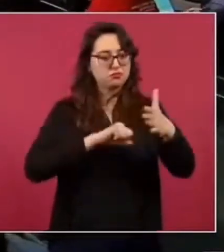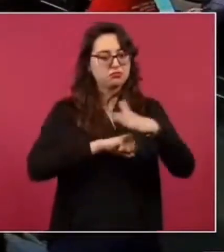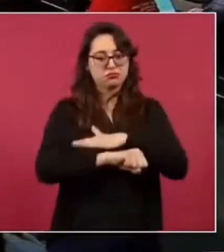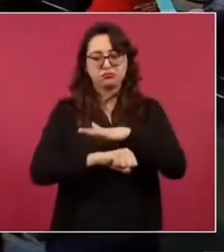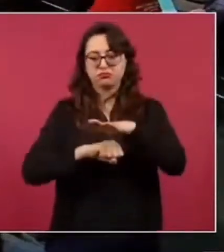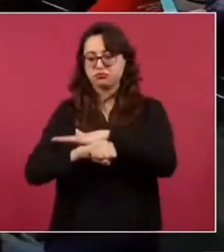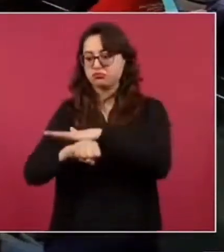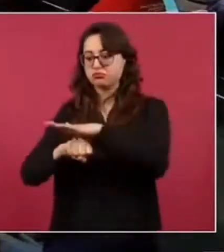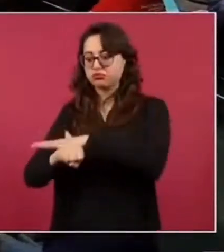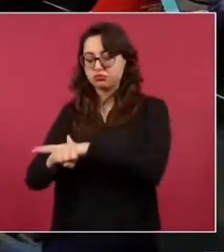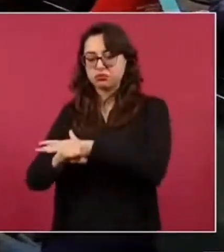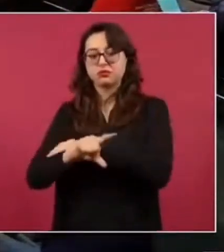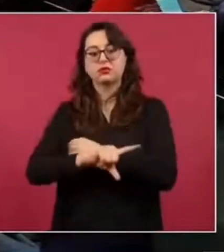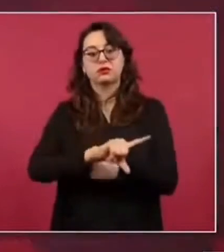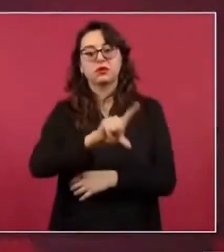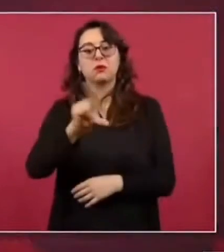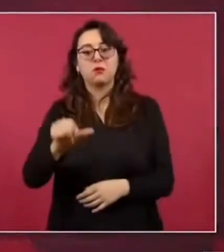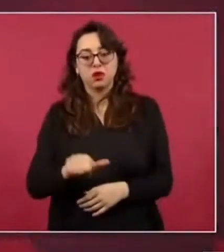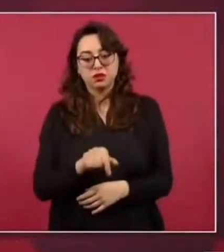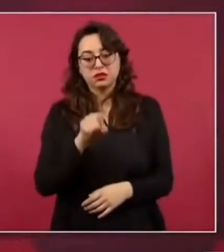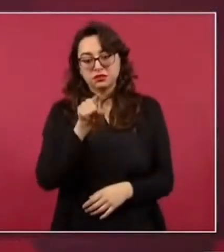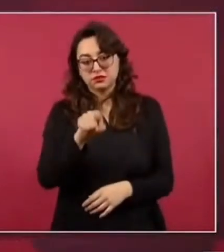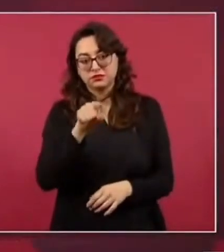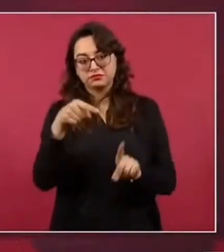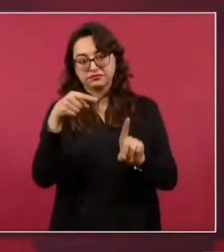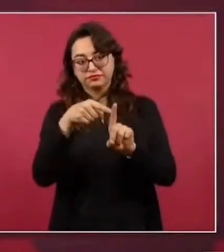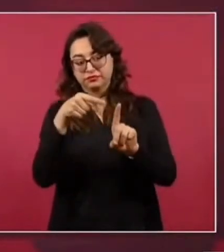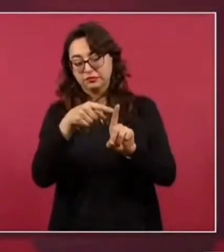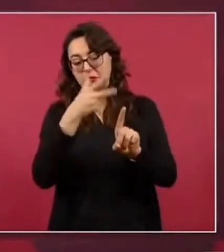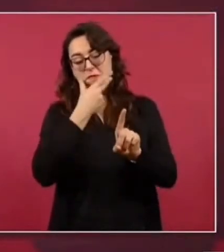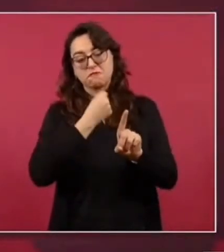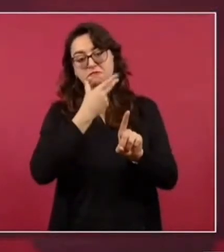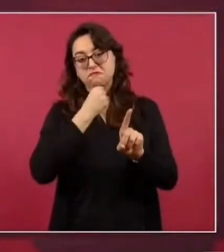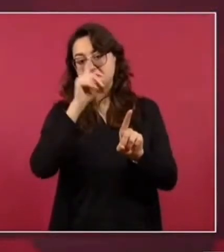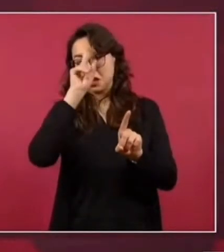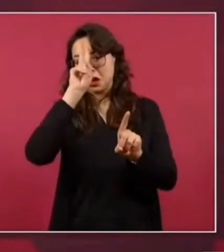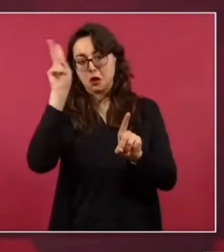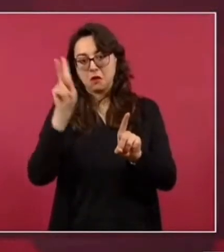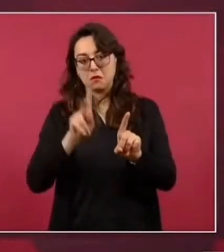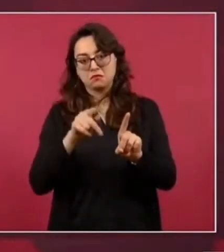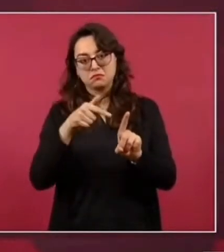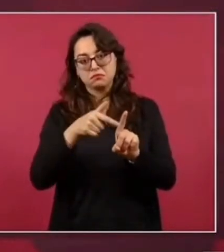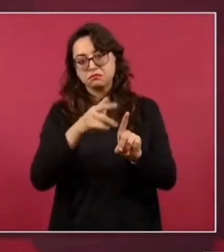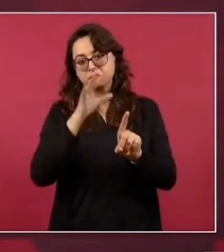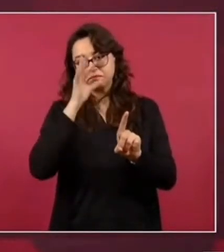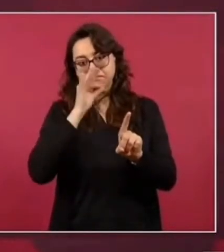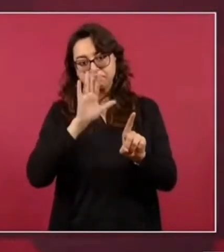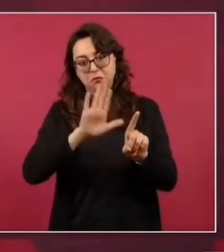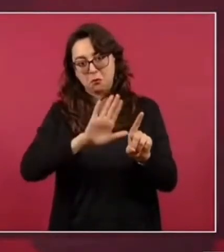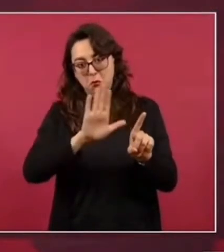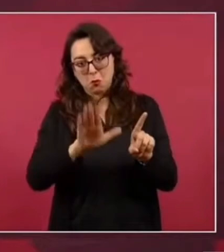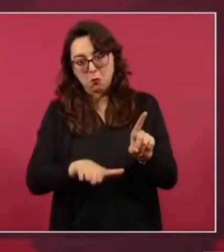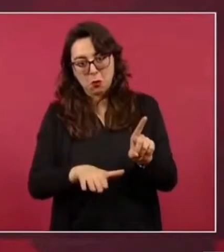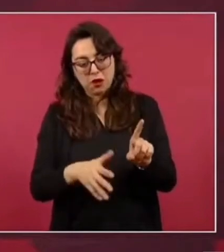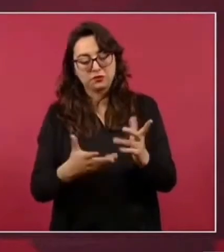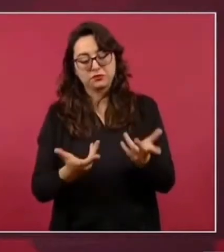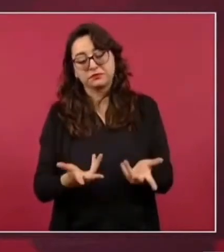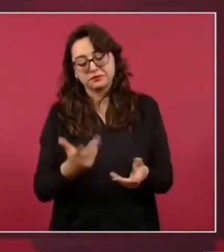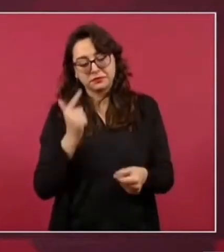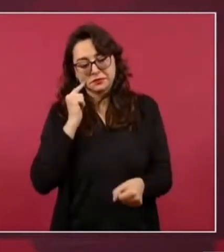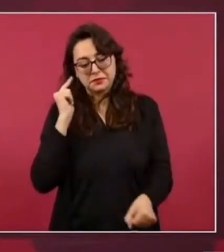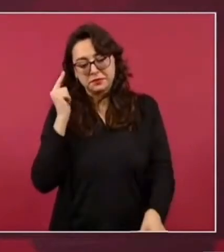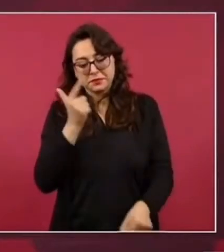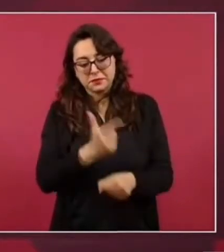para enfrentar a quienes participaron en el asesinato de los sacerdotes.